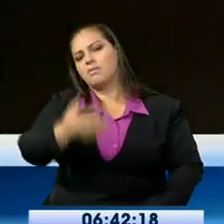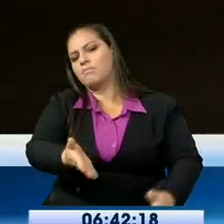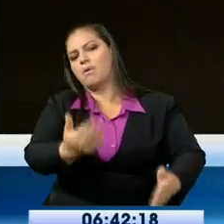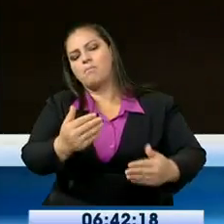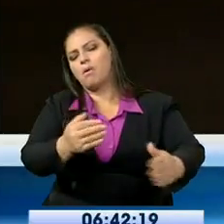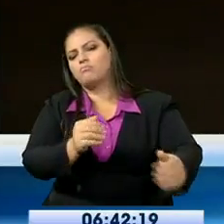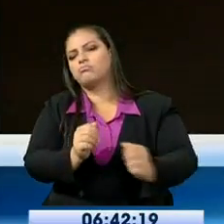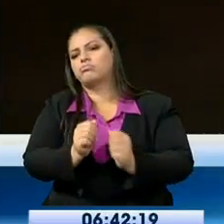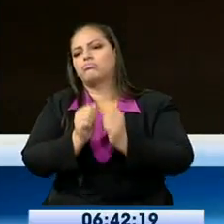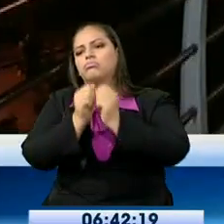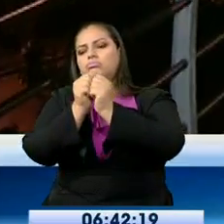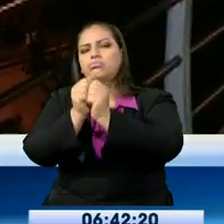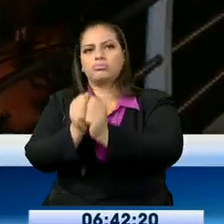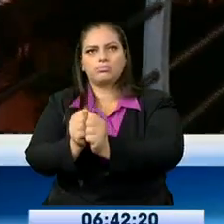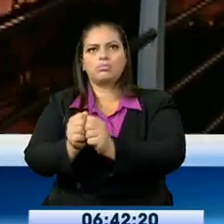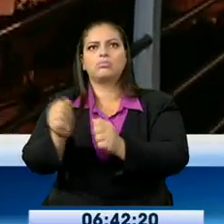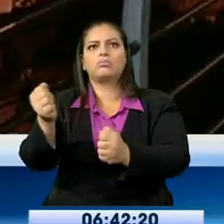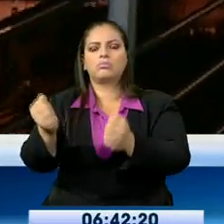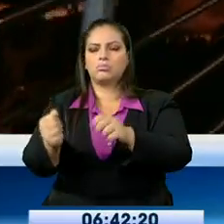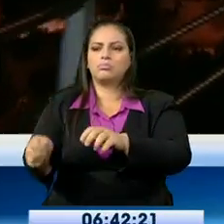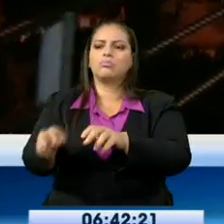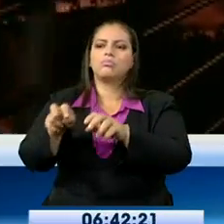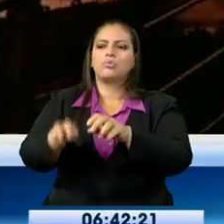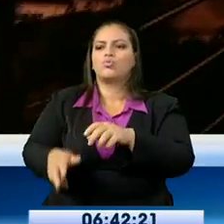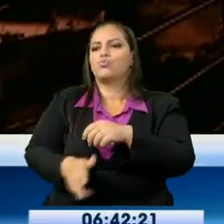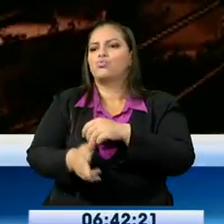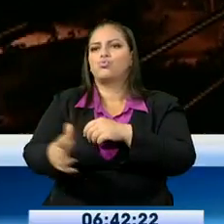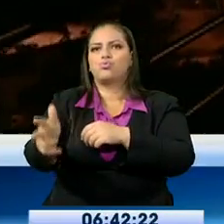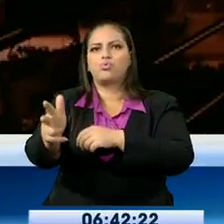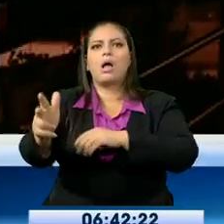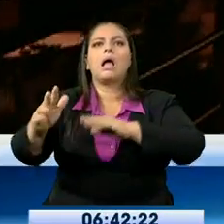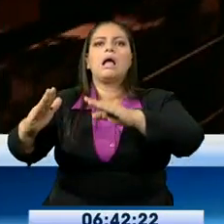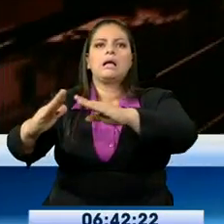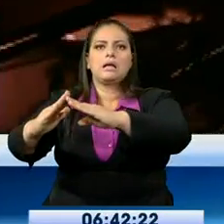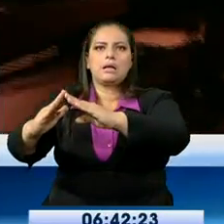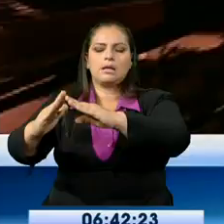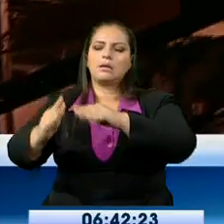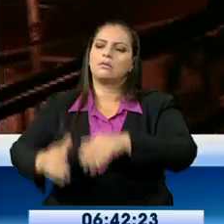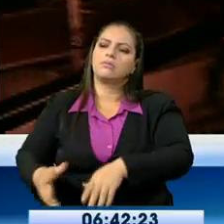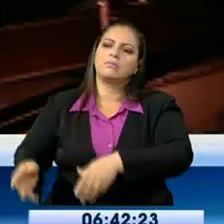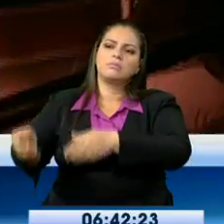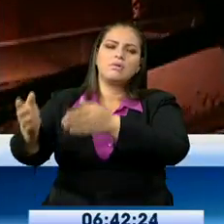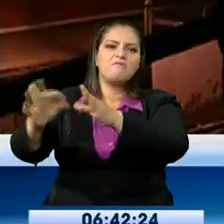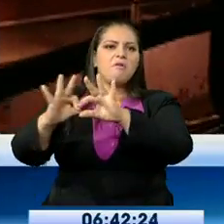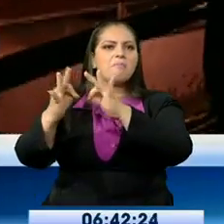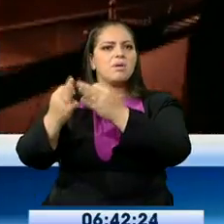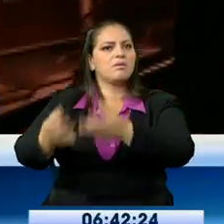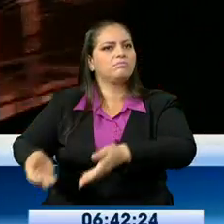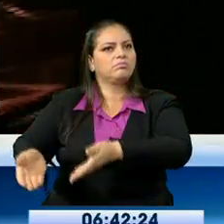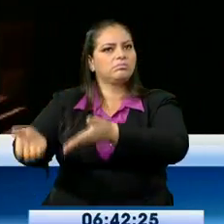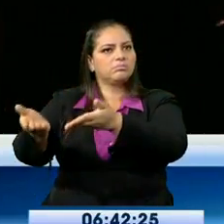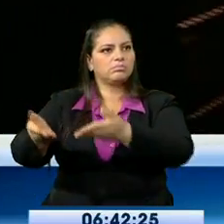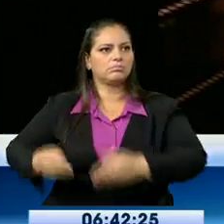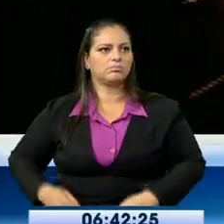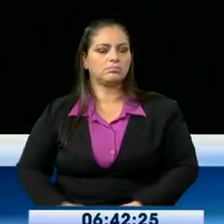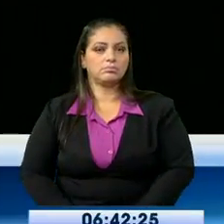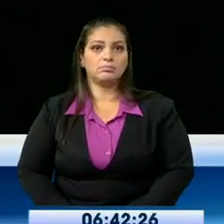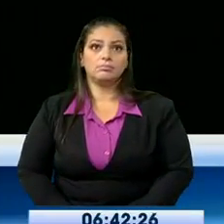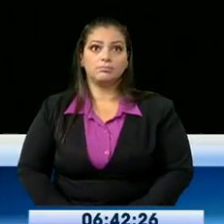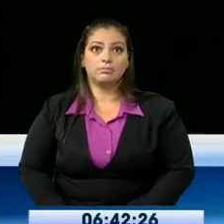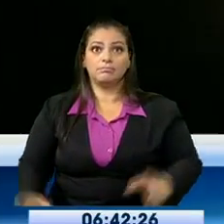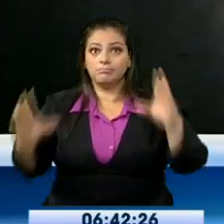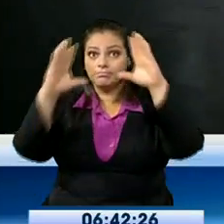pero no así los transeúntes que durante las noches y madrugadas tienen que utilizar estas